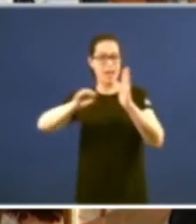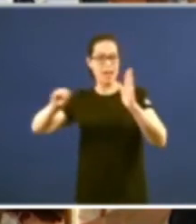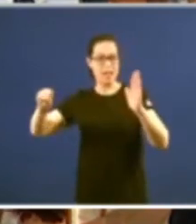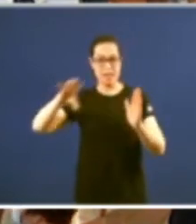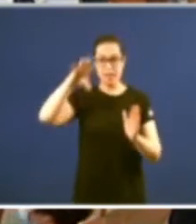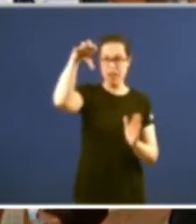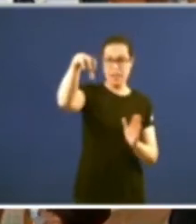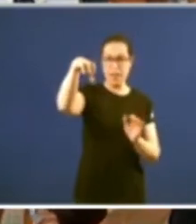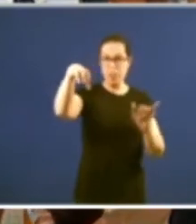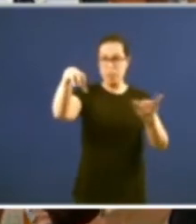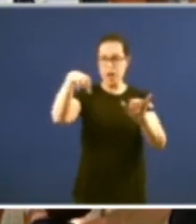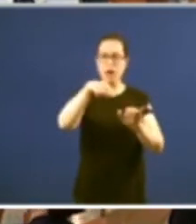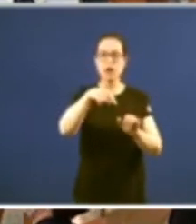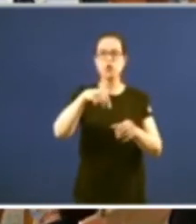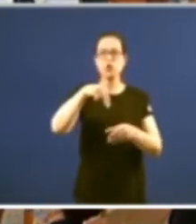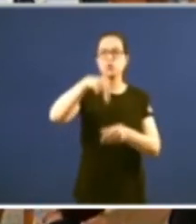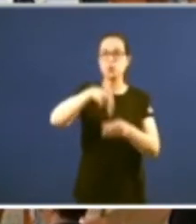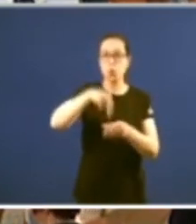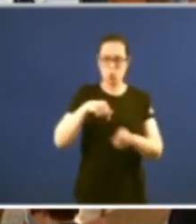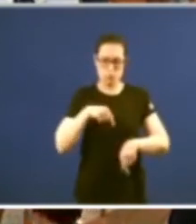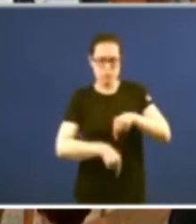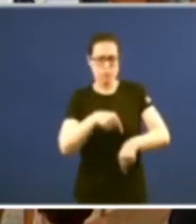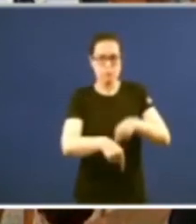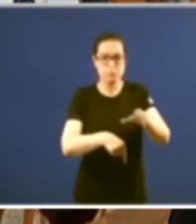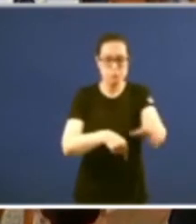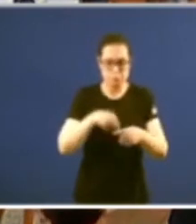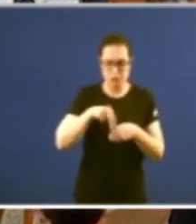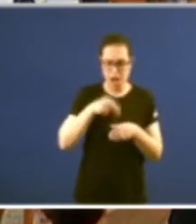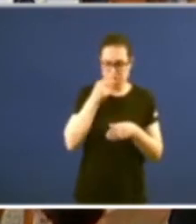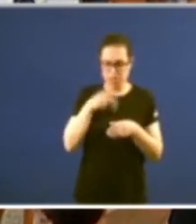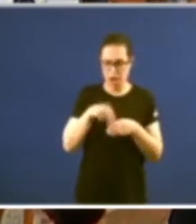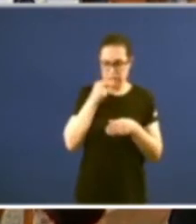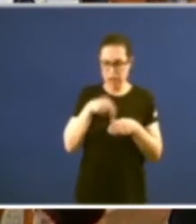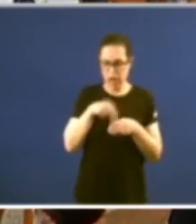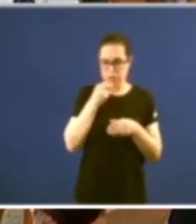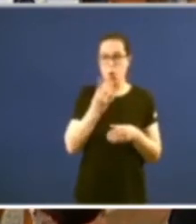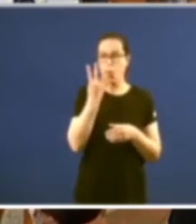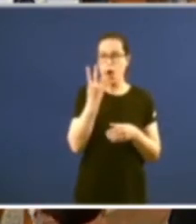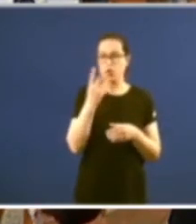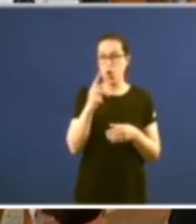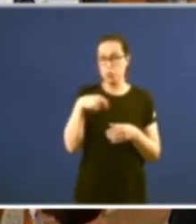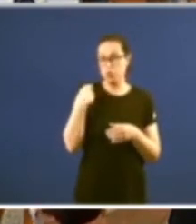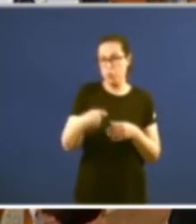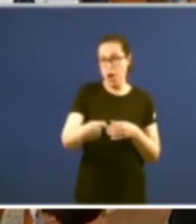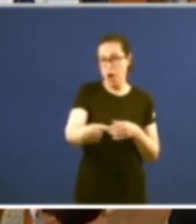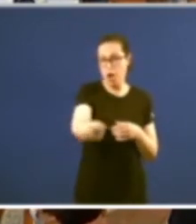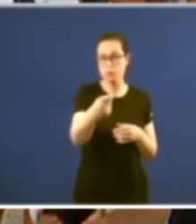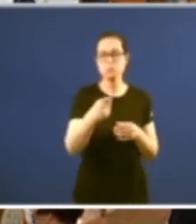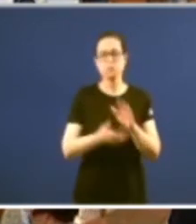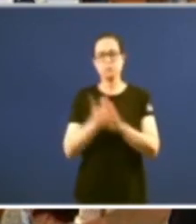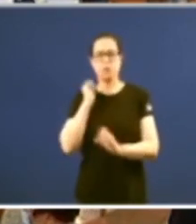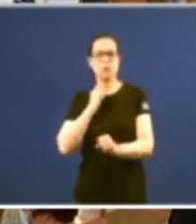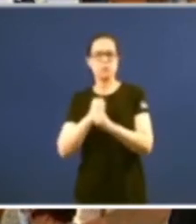de churros tomei unha dulcia fixen 4 kilómetros máis fun a traballar dión